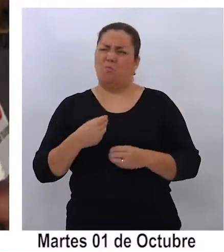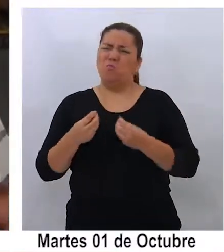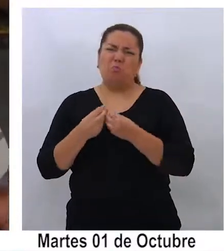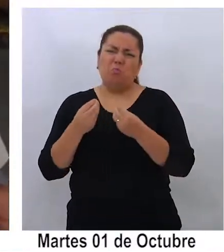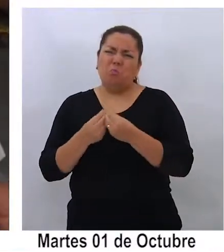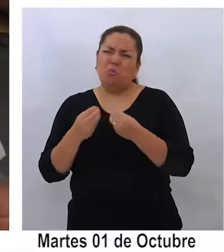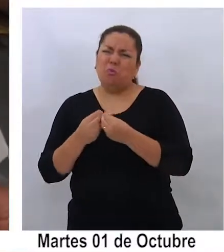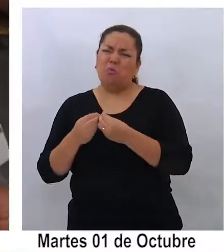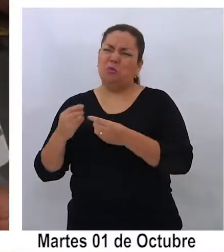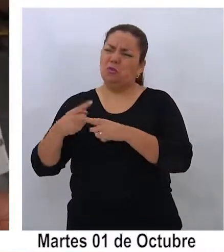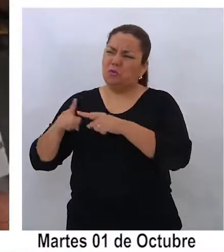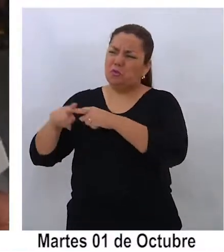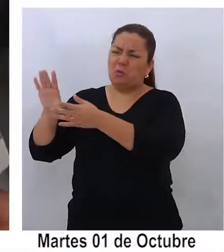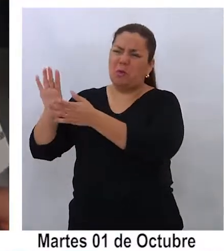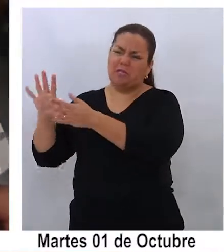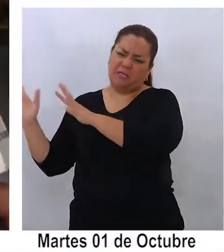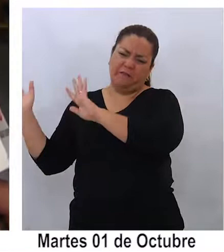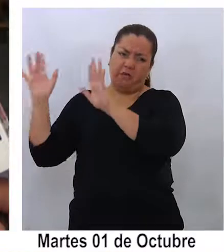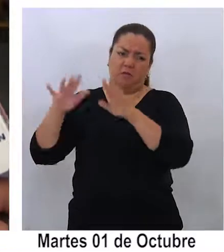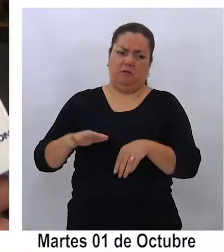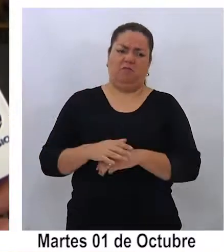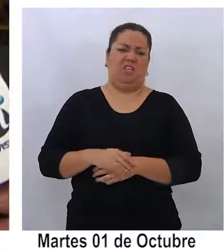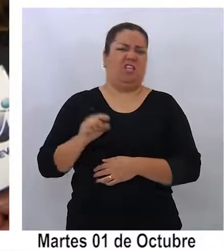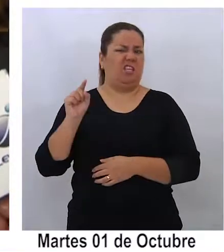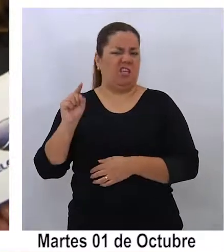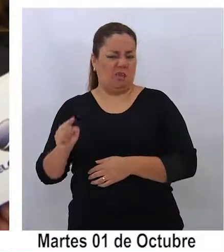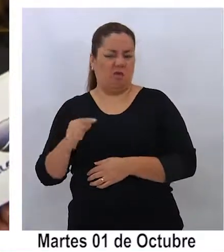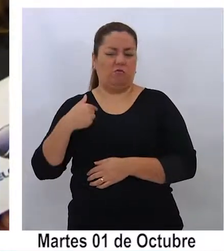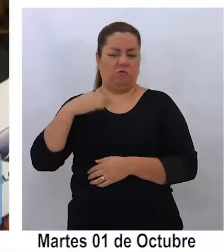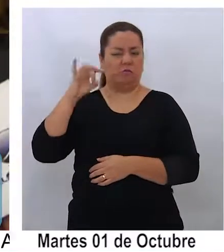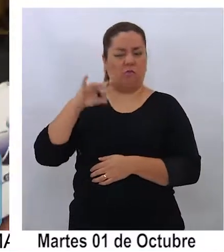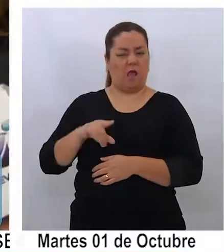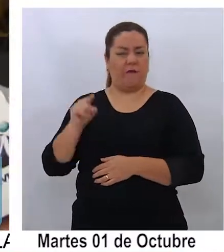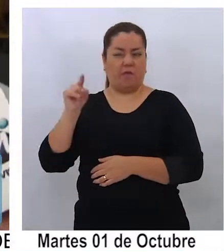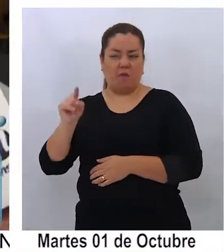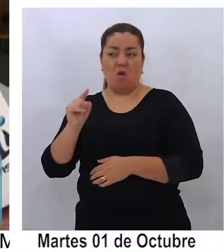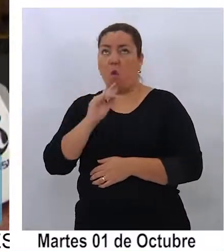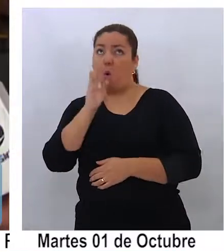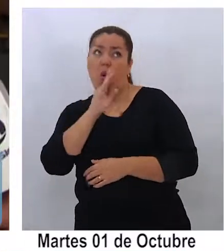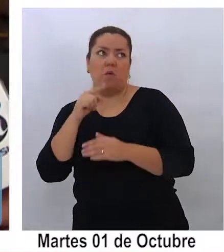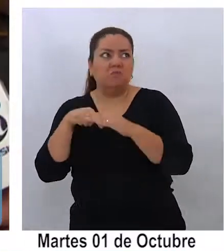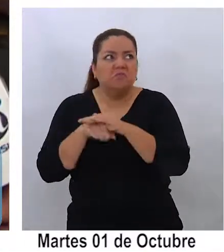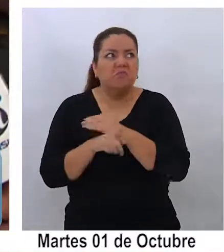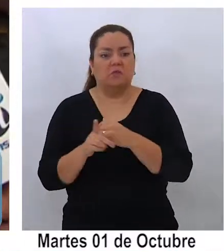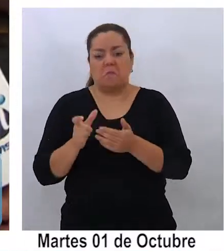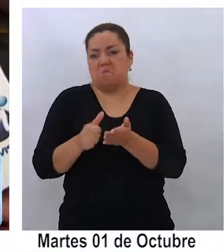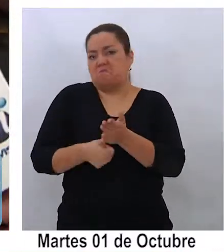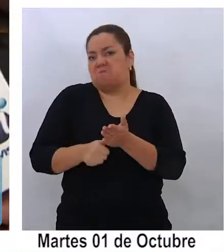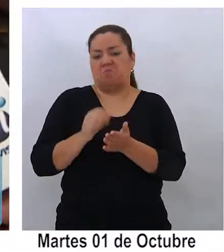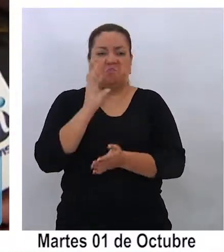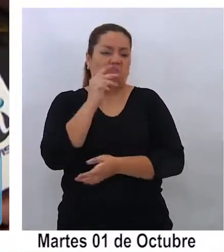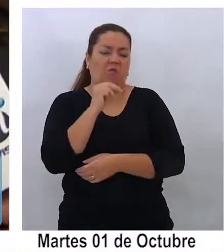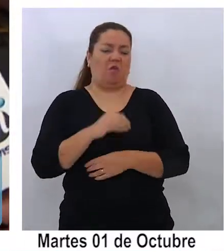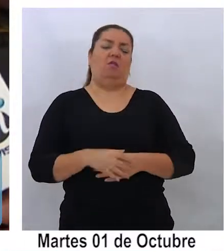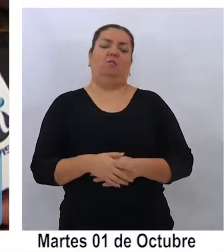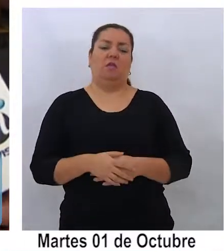extranjeros ilegales, porque uno sabe, se da cuenta de inmediato, y es gente sin